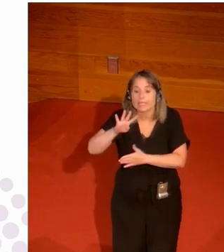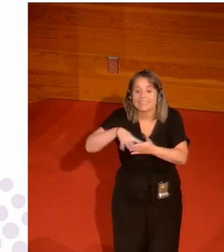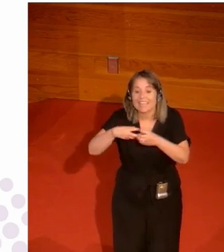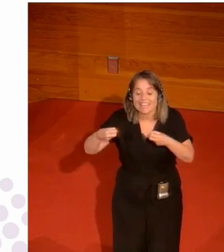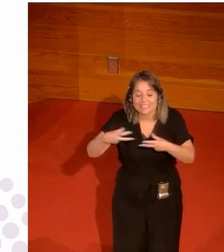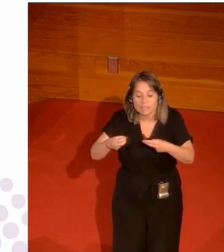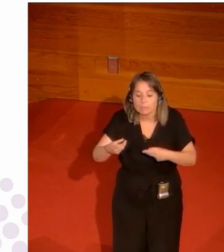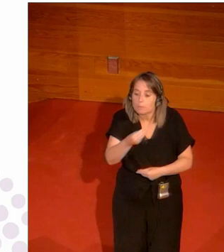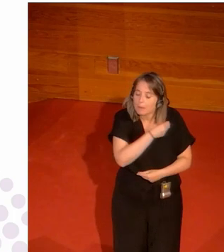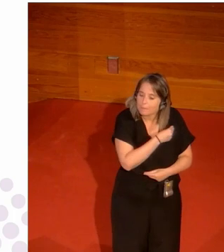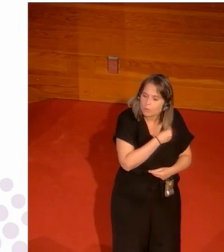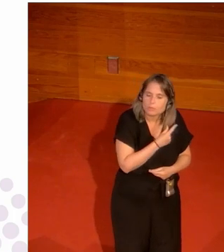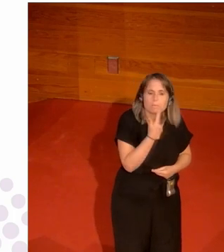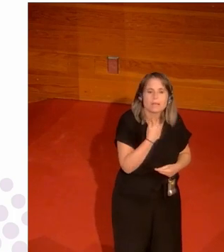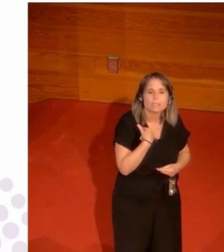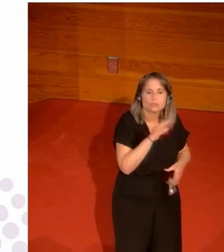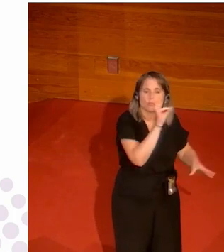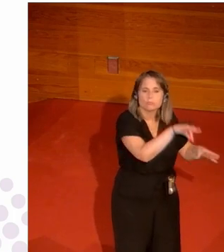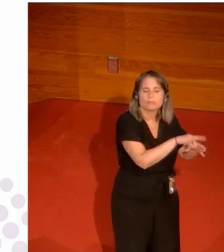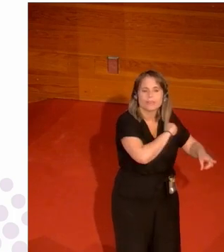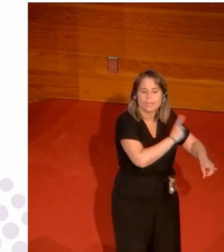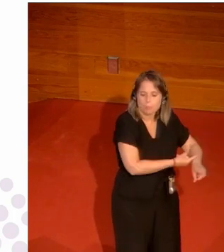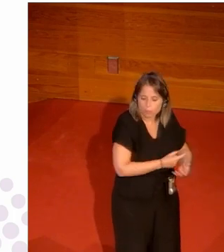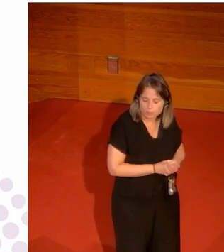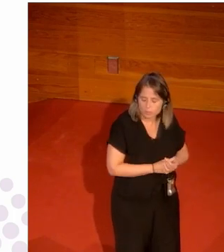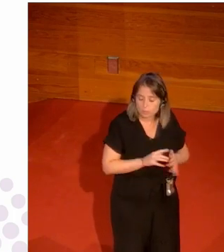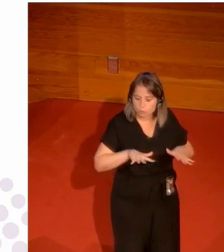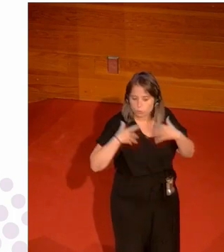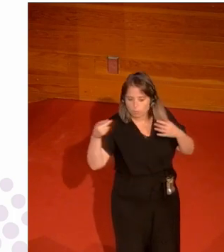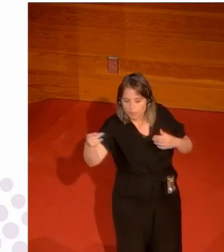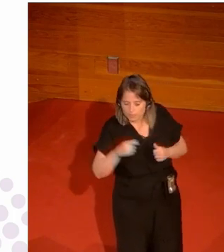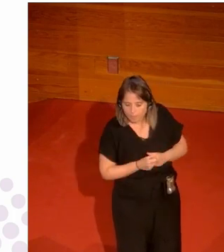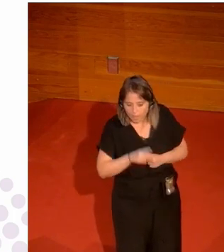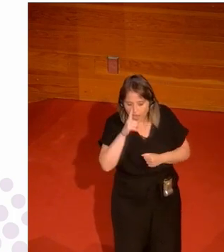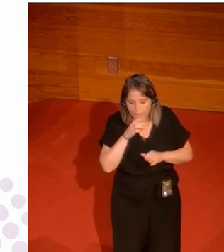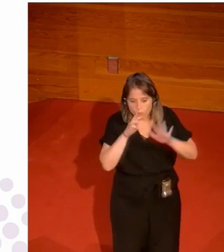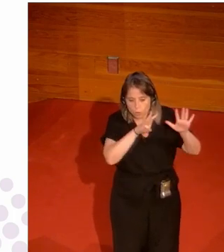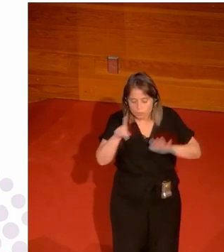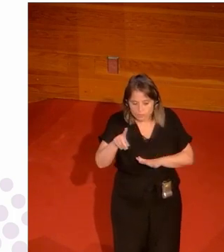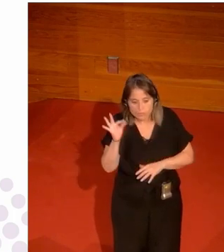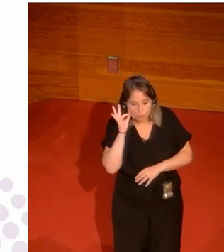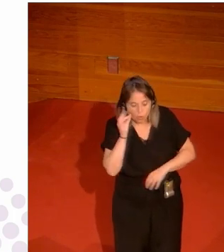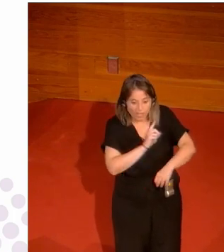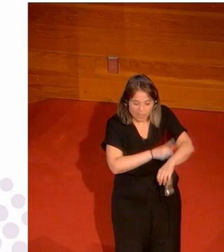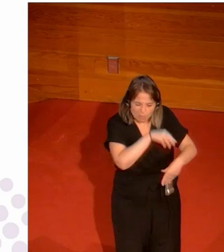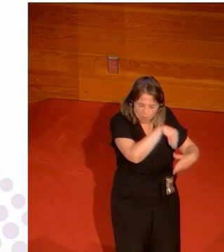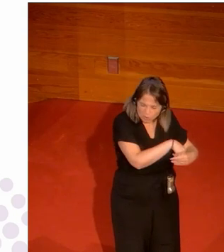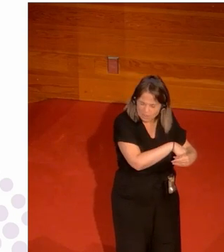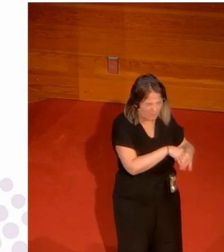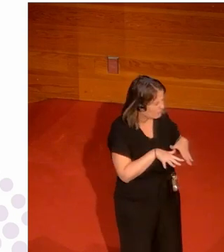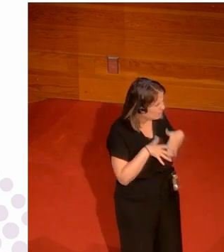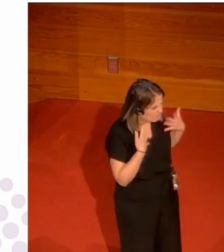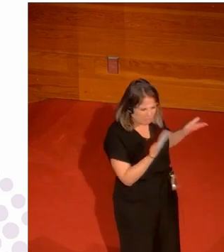hubiera ido pero me han preguntado y me han dicho dónde quieres estar en deportes y se sorprendían que en el año 86 una mujer quisiera hacer deportes y